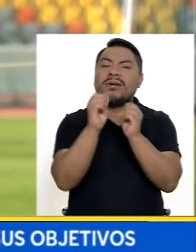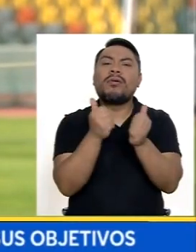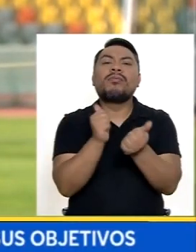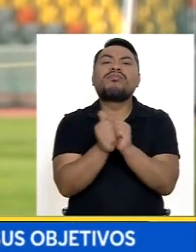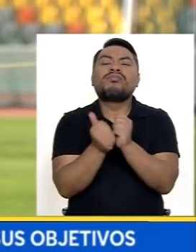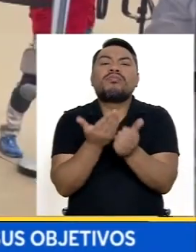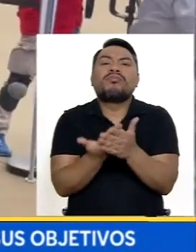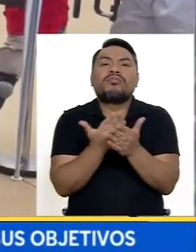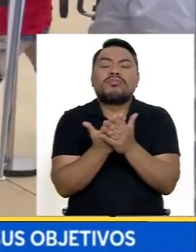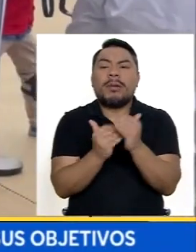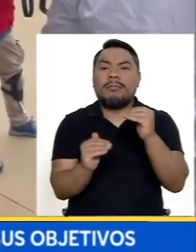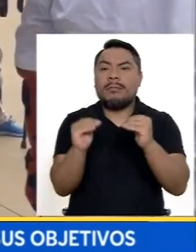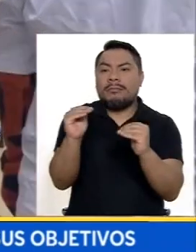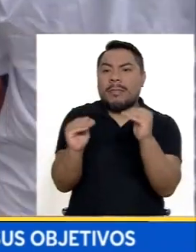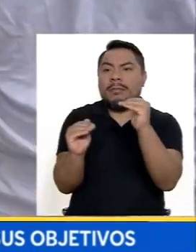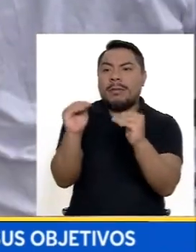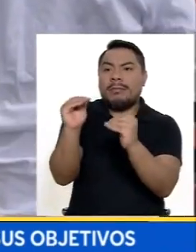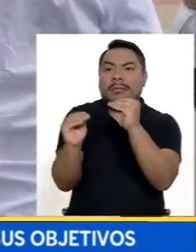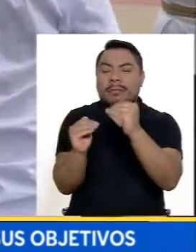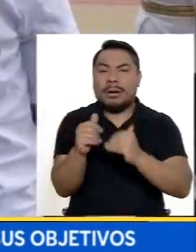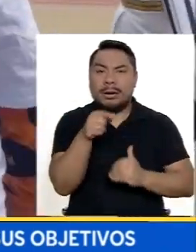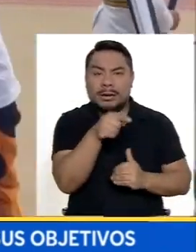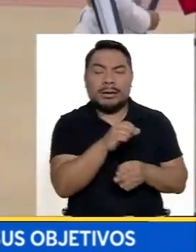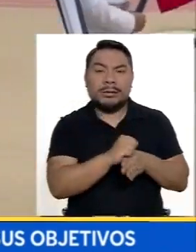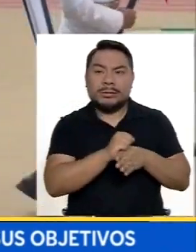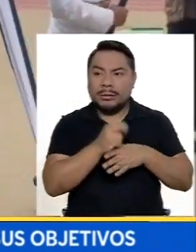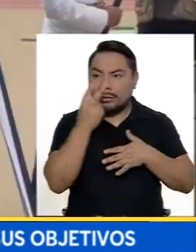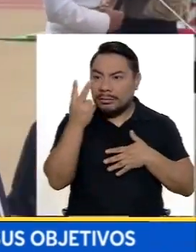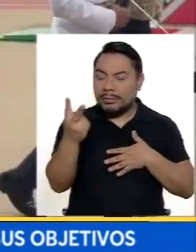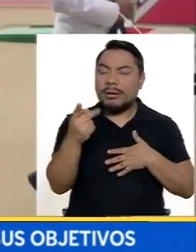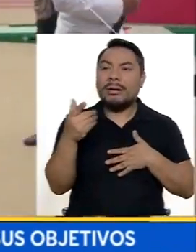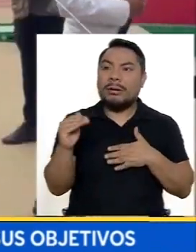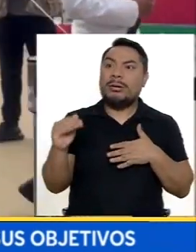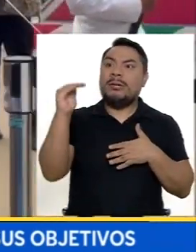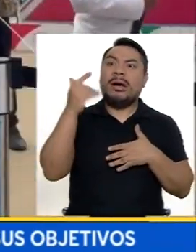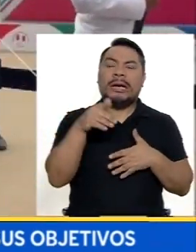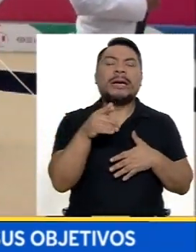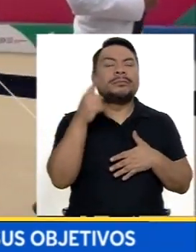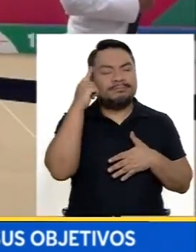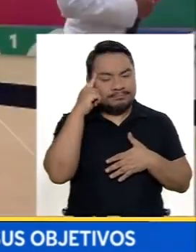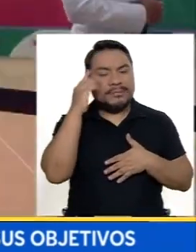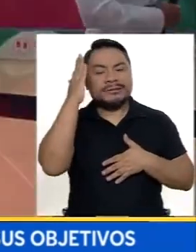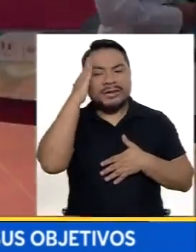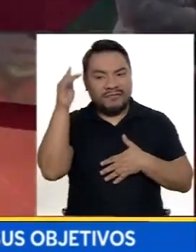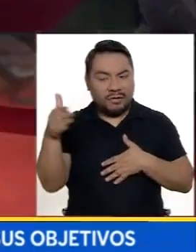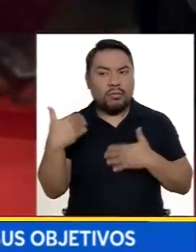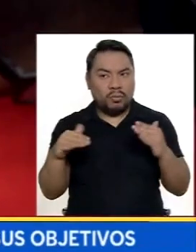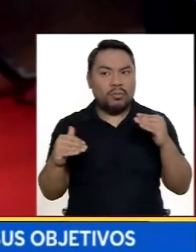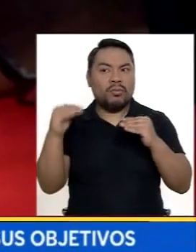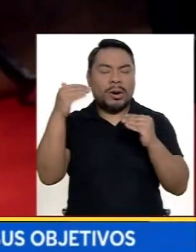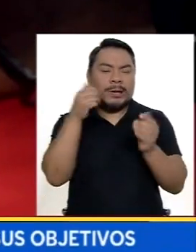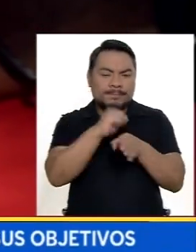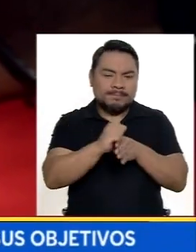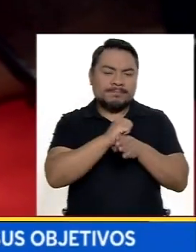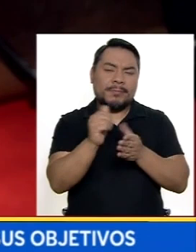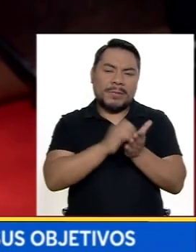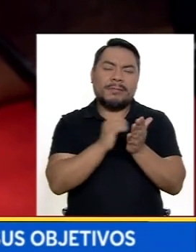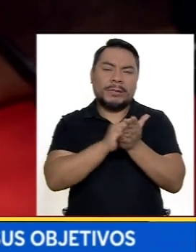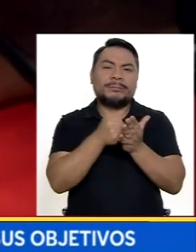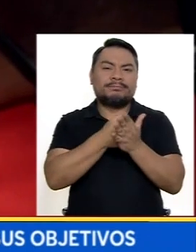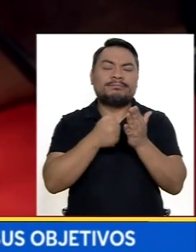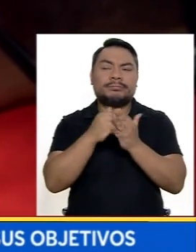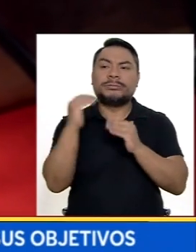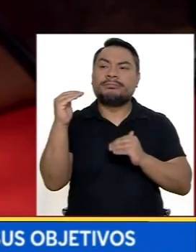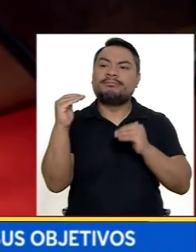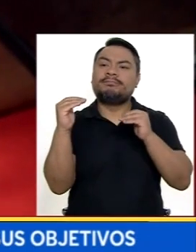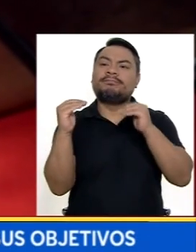roce competitivo Es donde los atletas van formando Y van planificando y creando Su camino hacia la